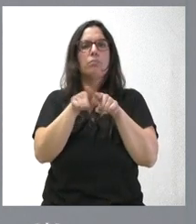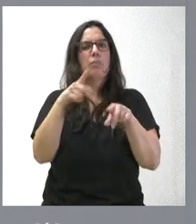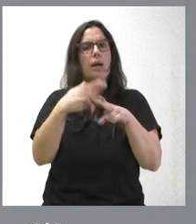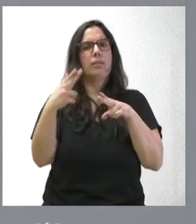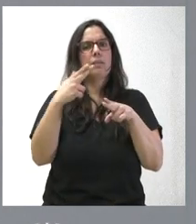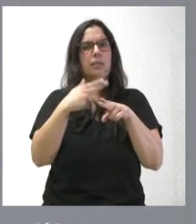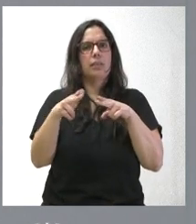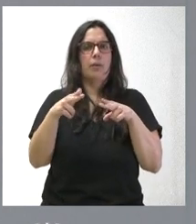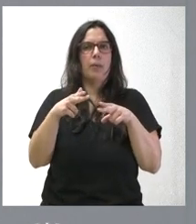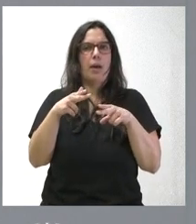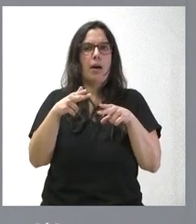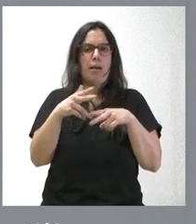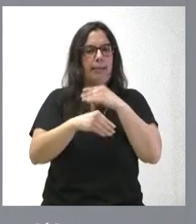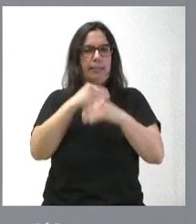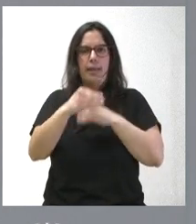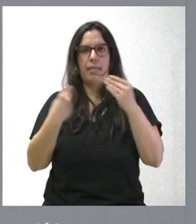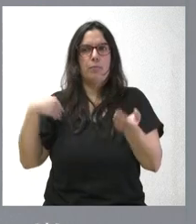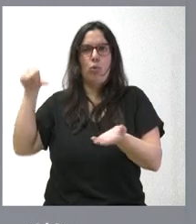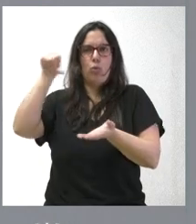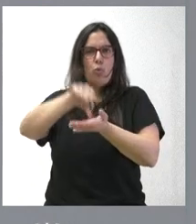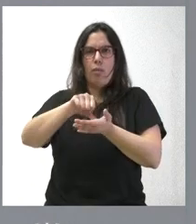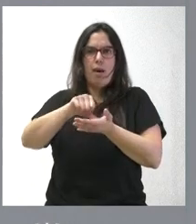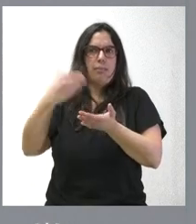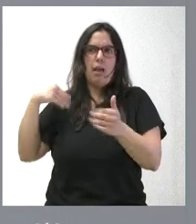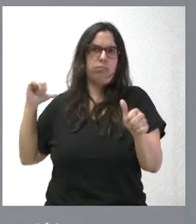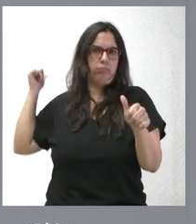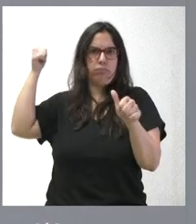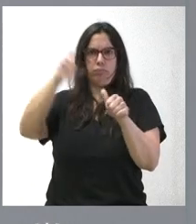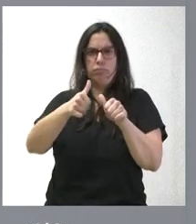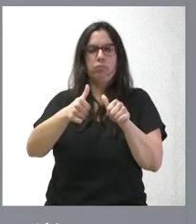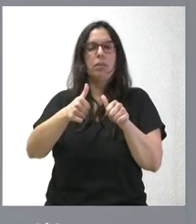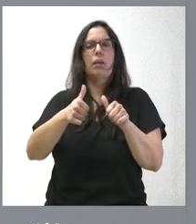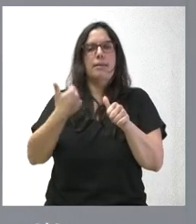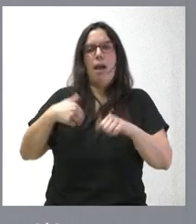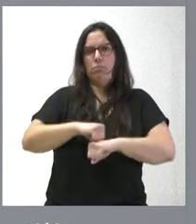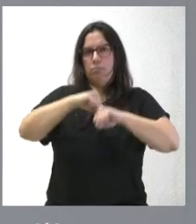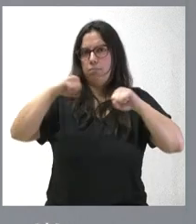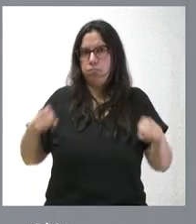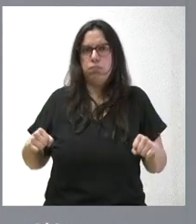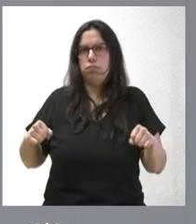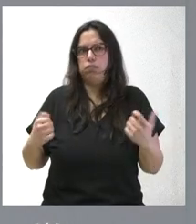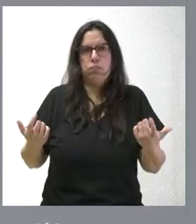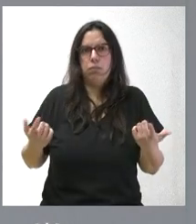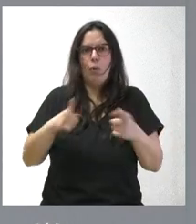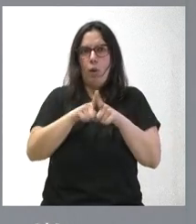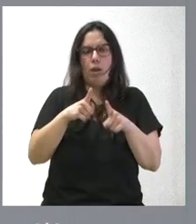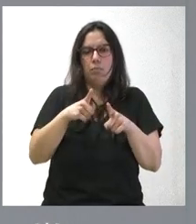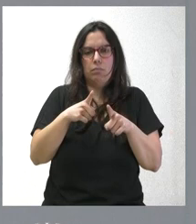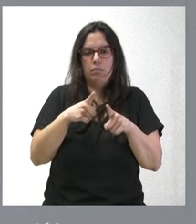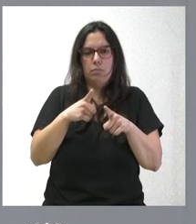que se viene desarrollando en el mundo urbano desde hace muchísimos años y se ha consolidado como una actividad